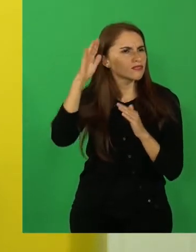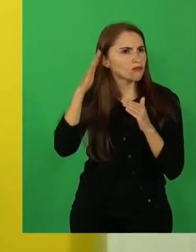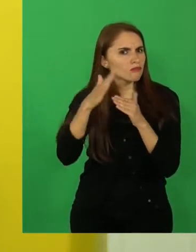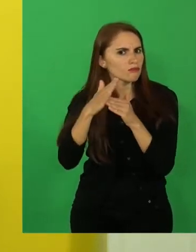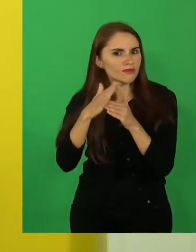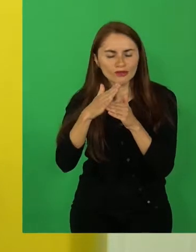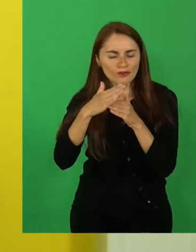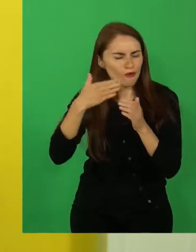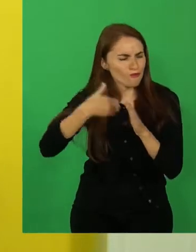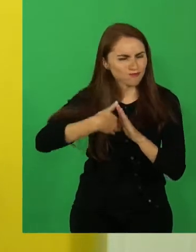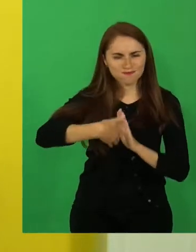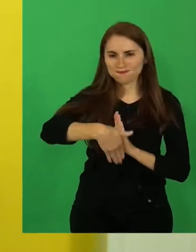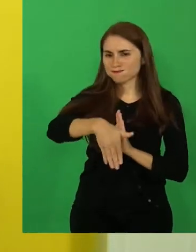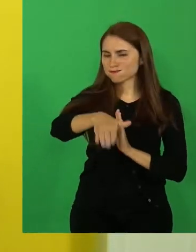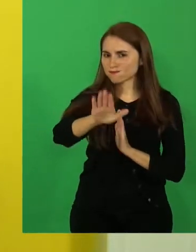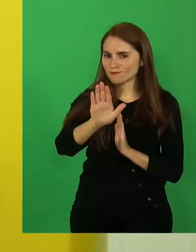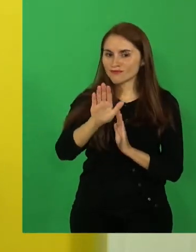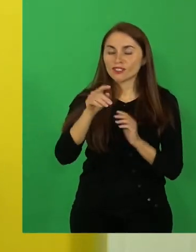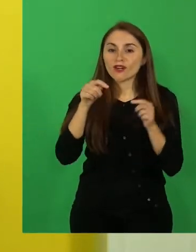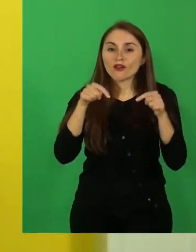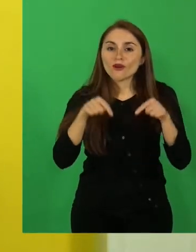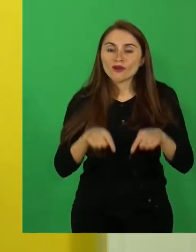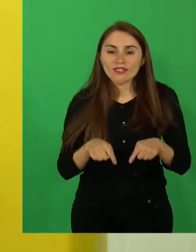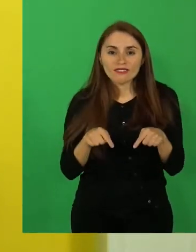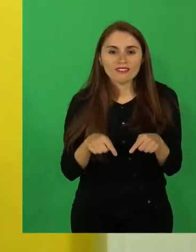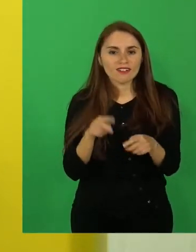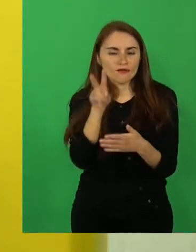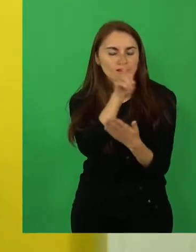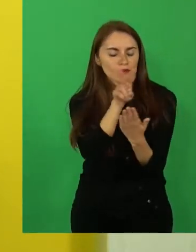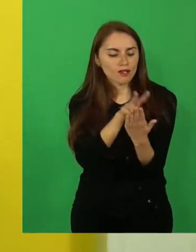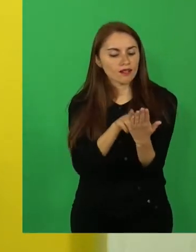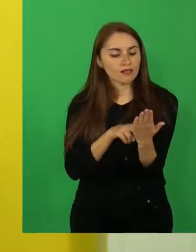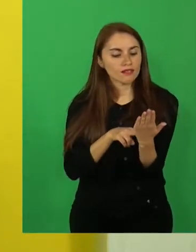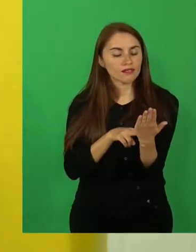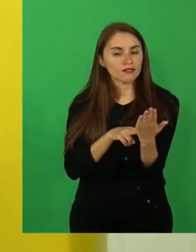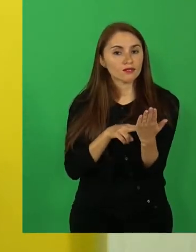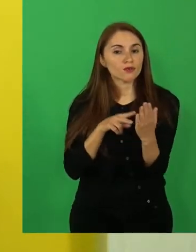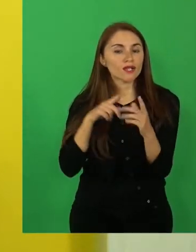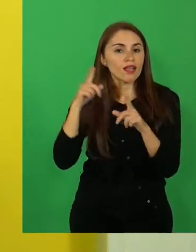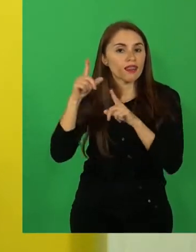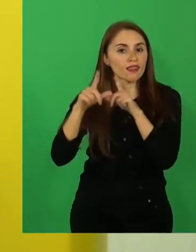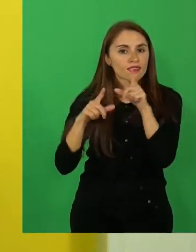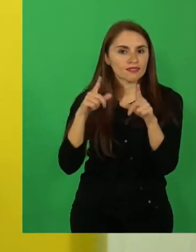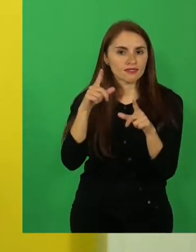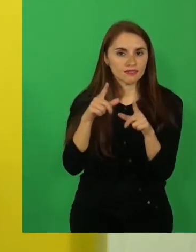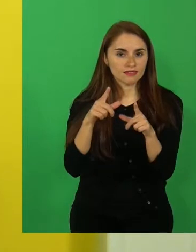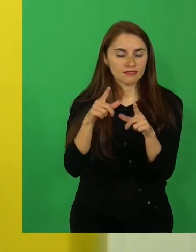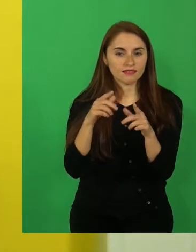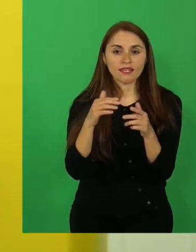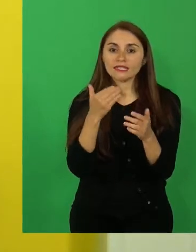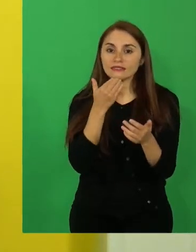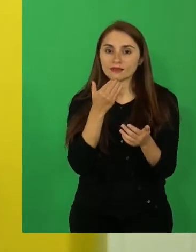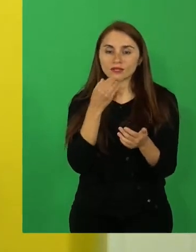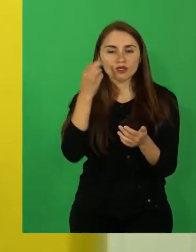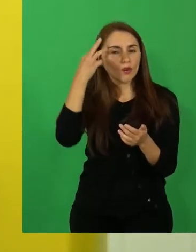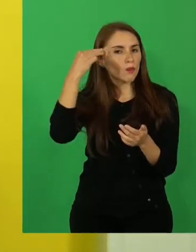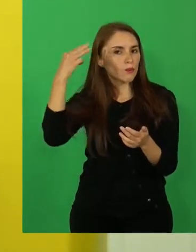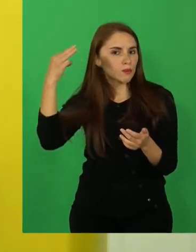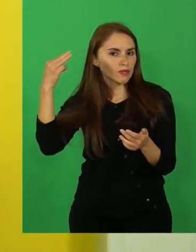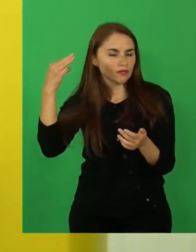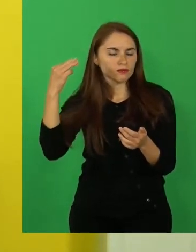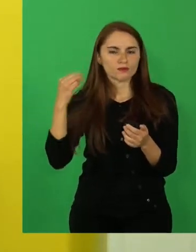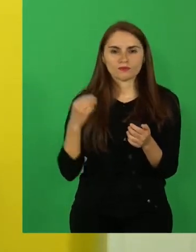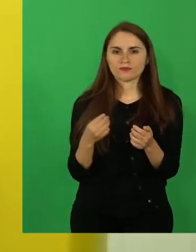Hoy día vamos a leer una leyenda y un mito, que la